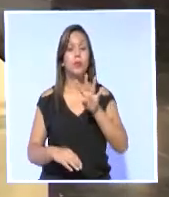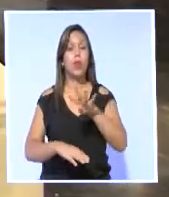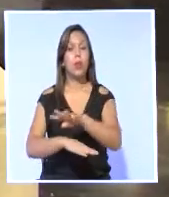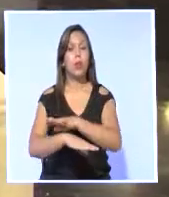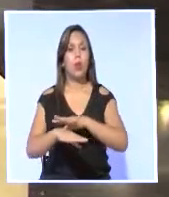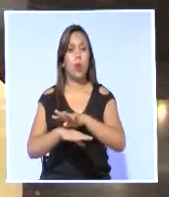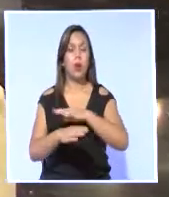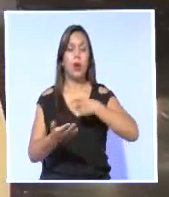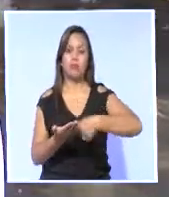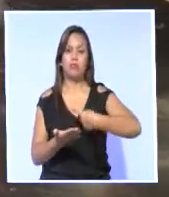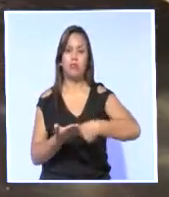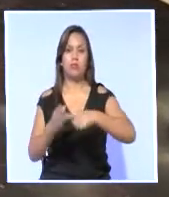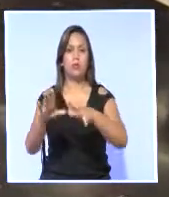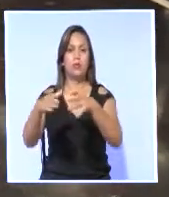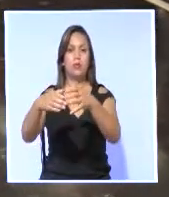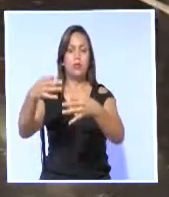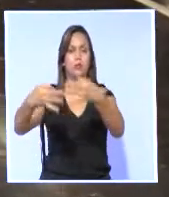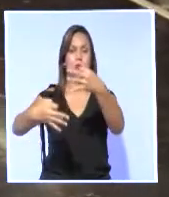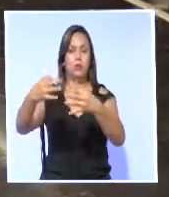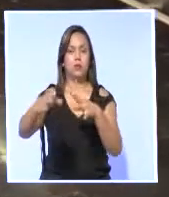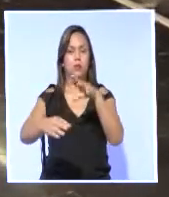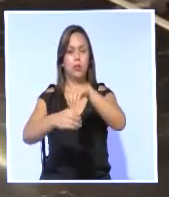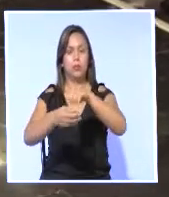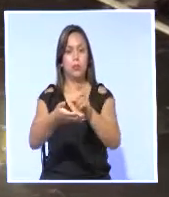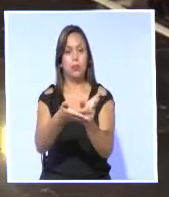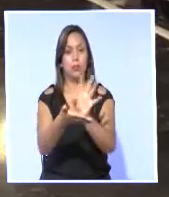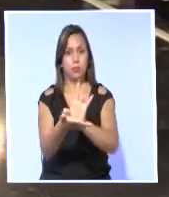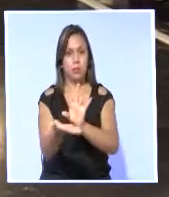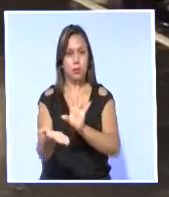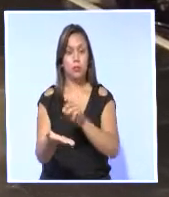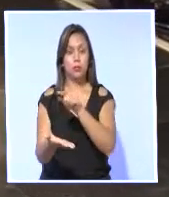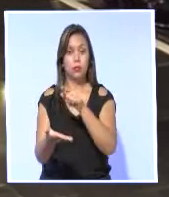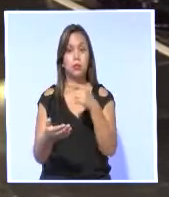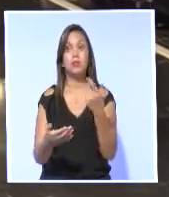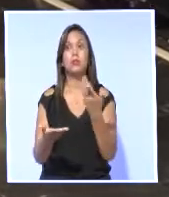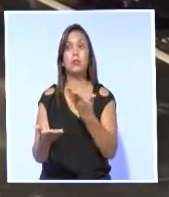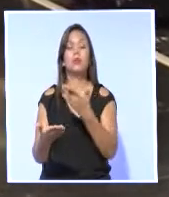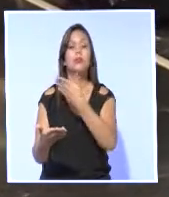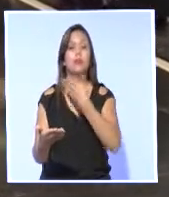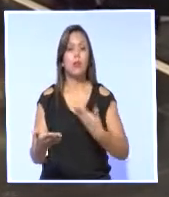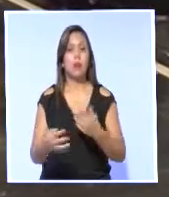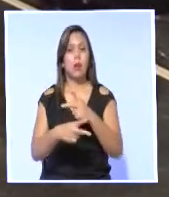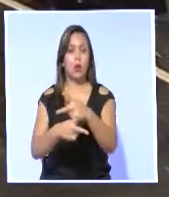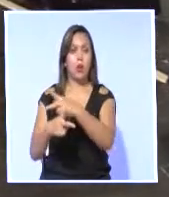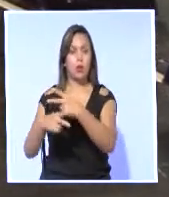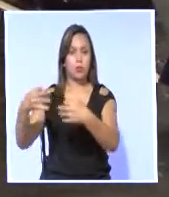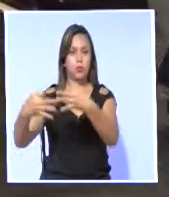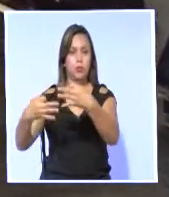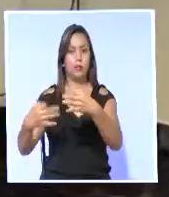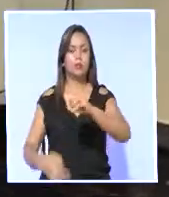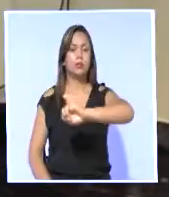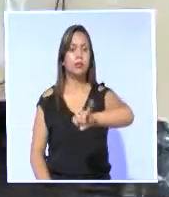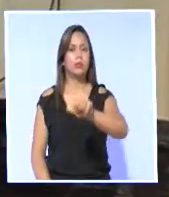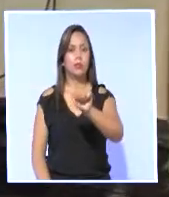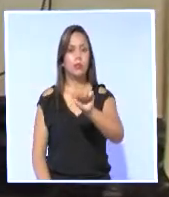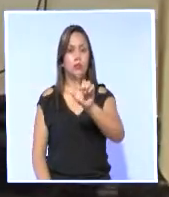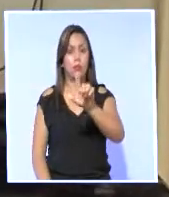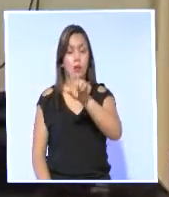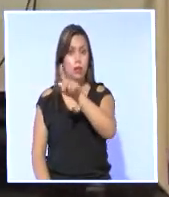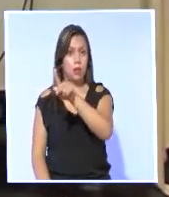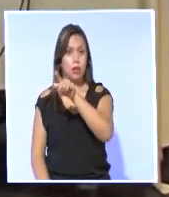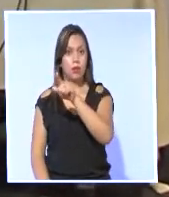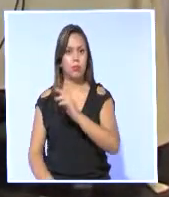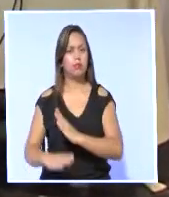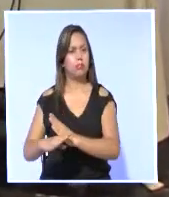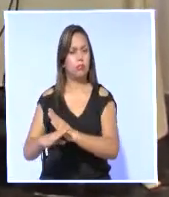horas duró la sesión de la Comisión de Justicia de la Asamblea Nacional en donde compareció el presidente del Consejo de la Judicatura, Gustavo Yalc. El funcionario